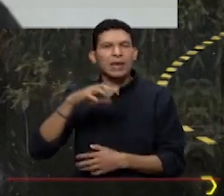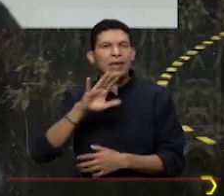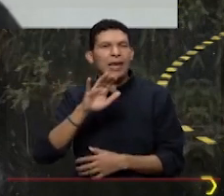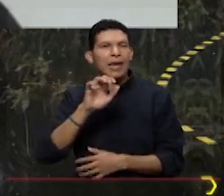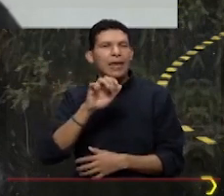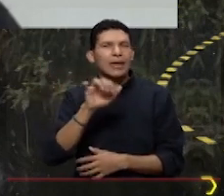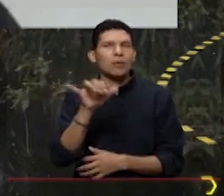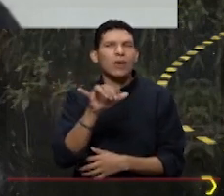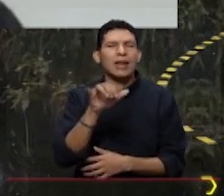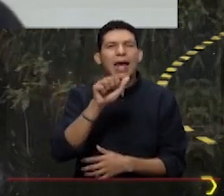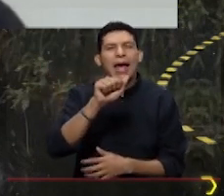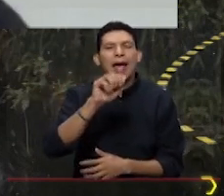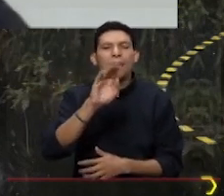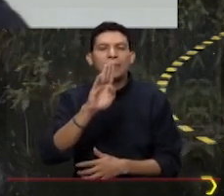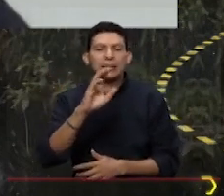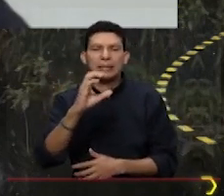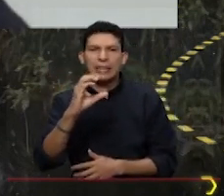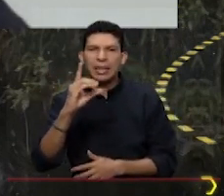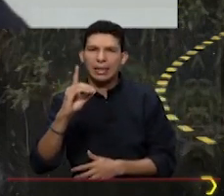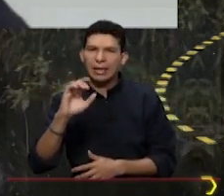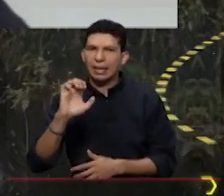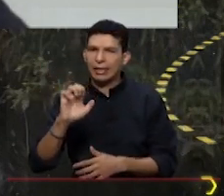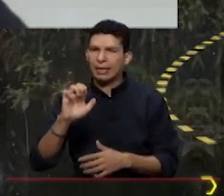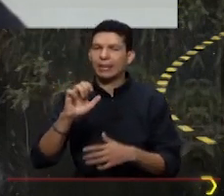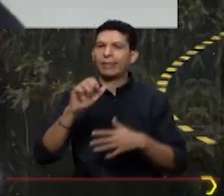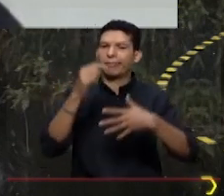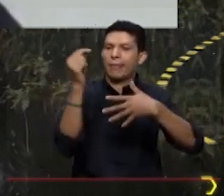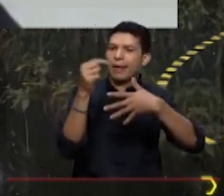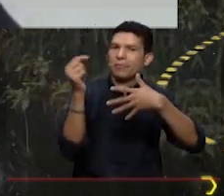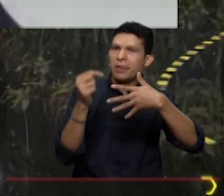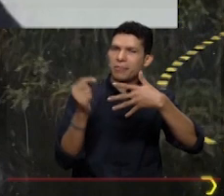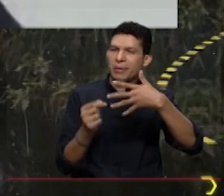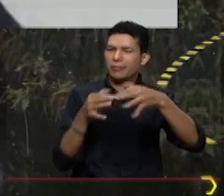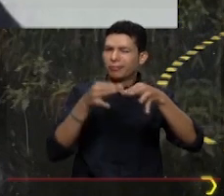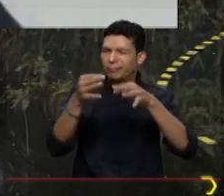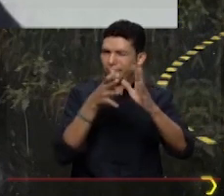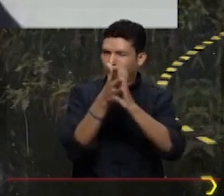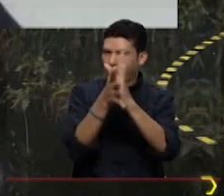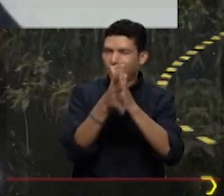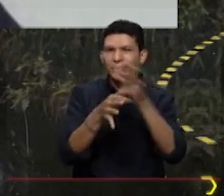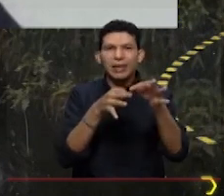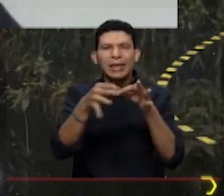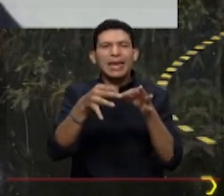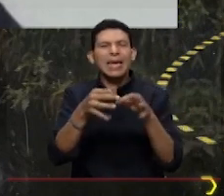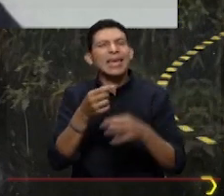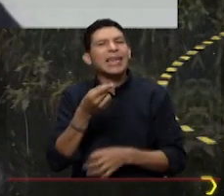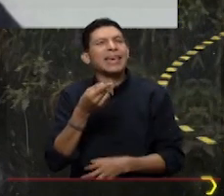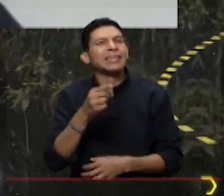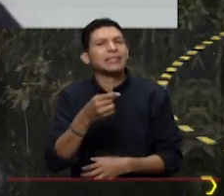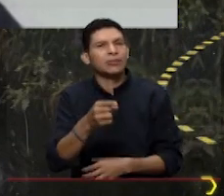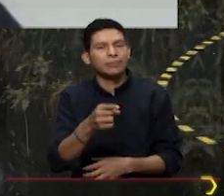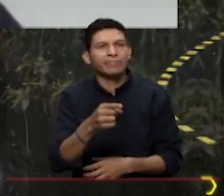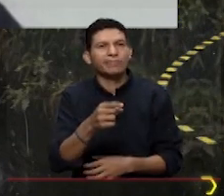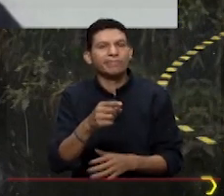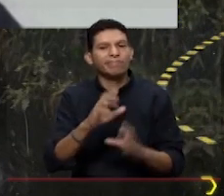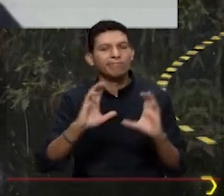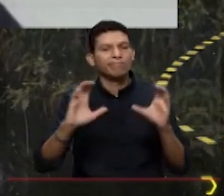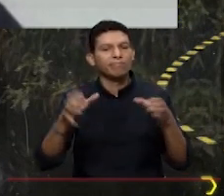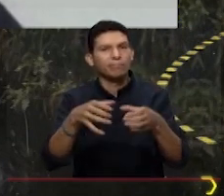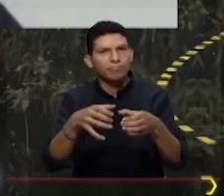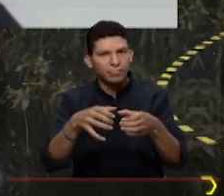Vamos a tratar de explicar esto muy bien para nosotros, para los televidentes. ¿qué es justamente una